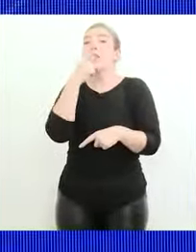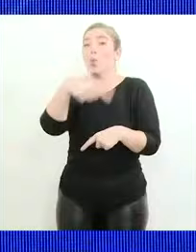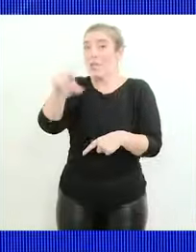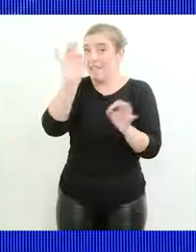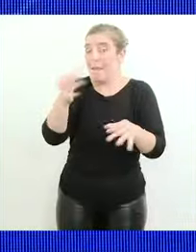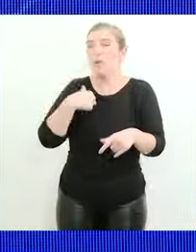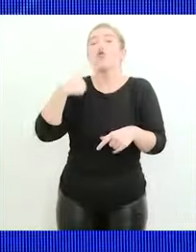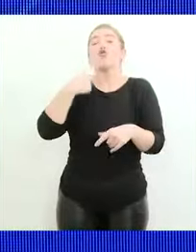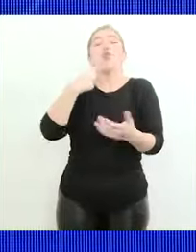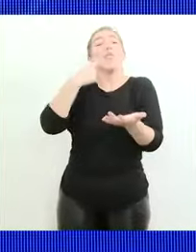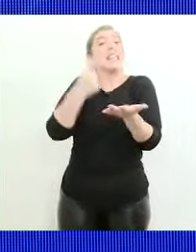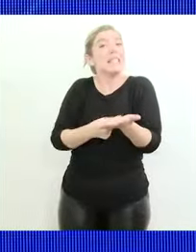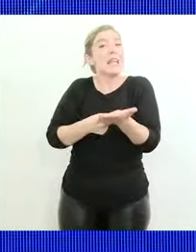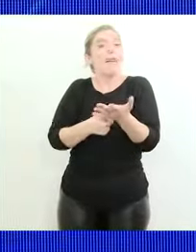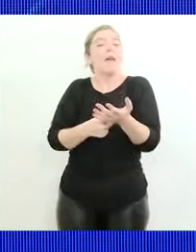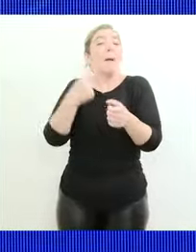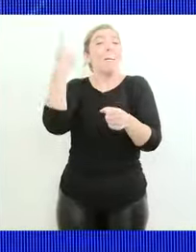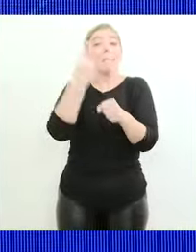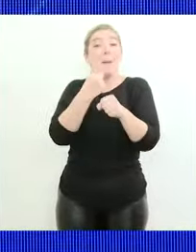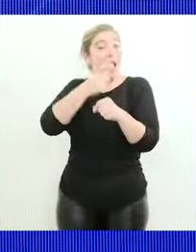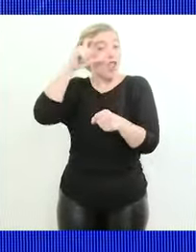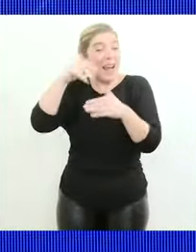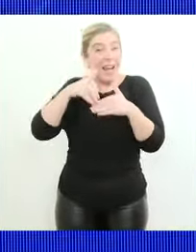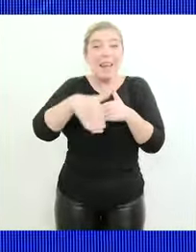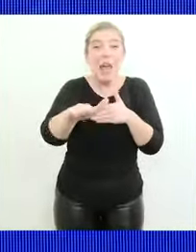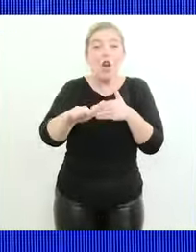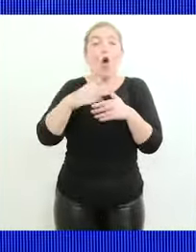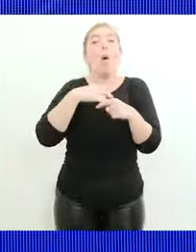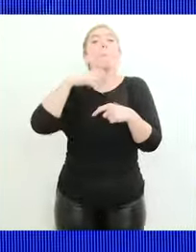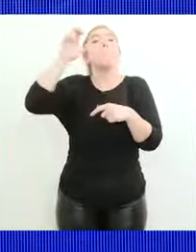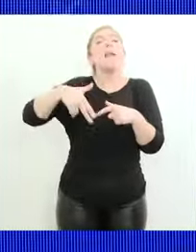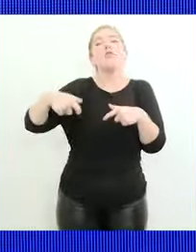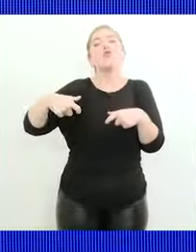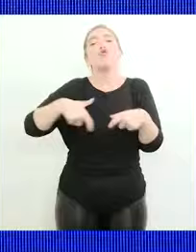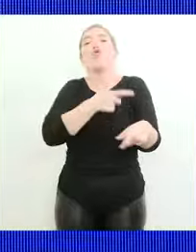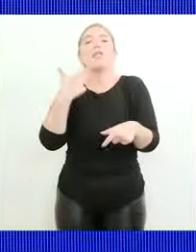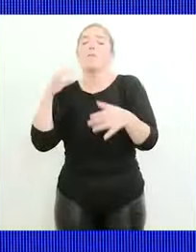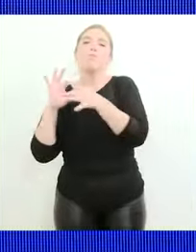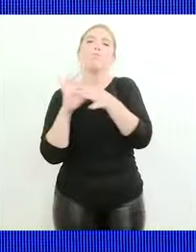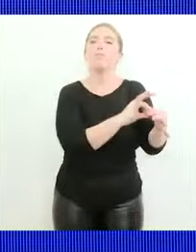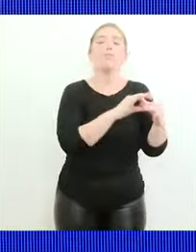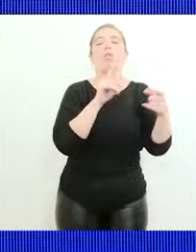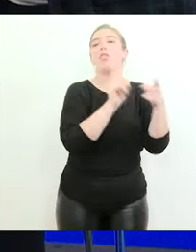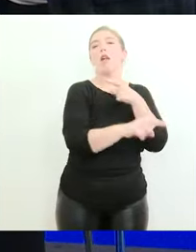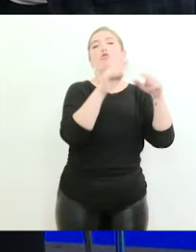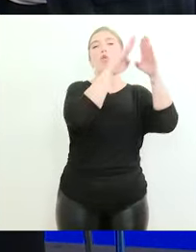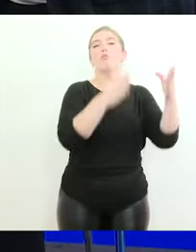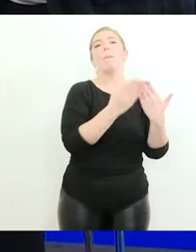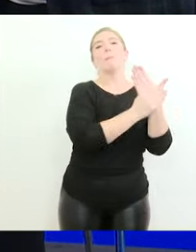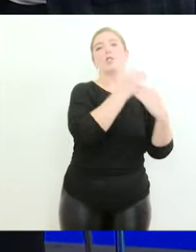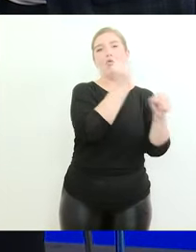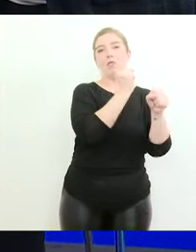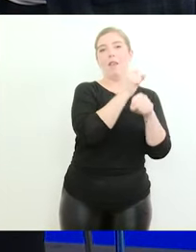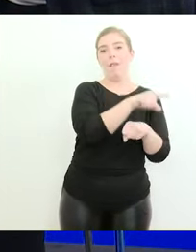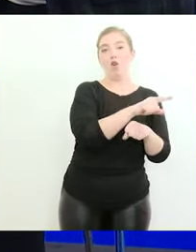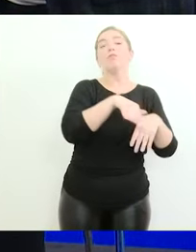de que desde el primero de enero los programas sociales pasen a depender todos del ministerio de trabajo y entonces